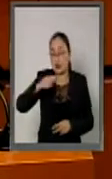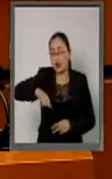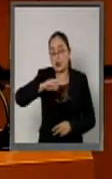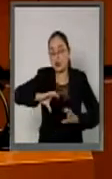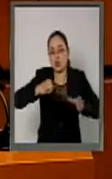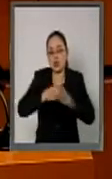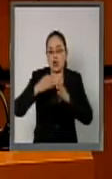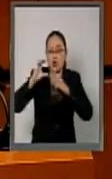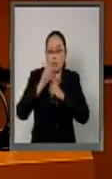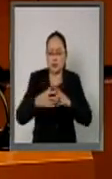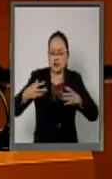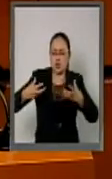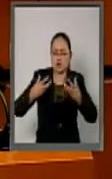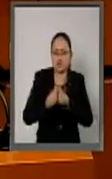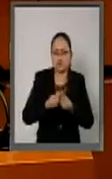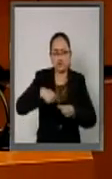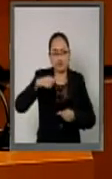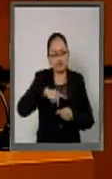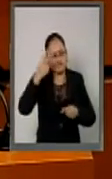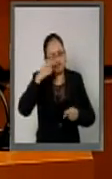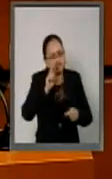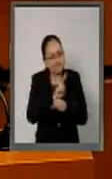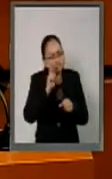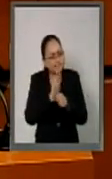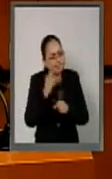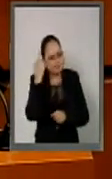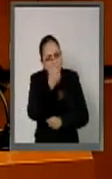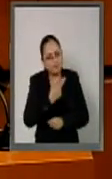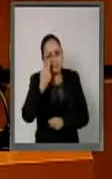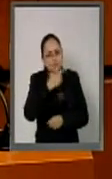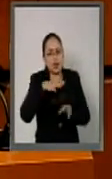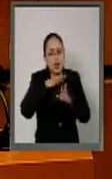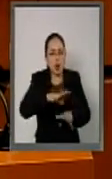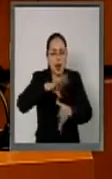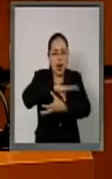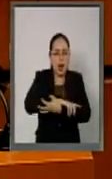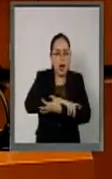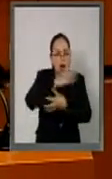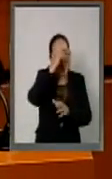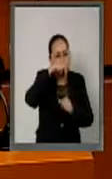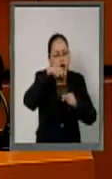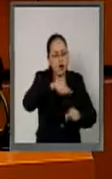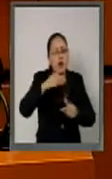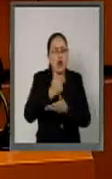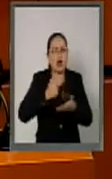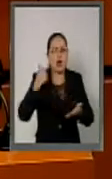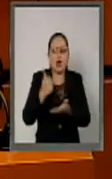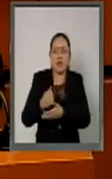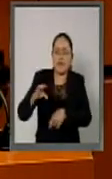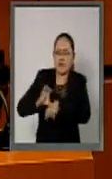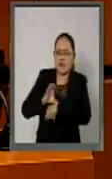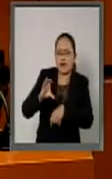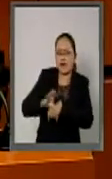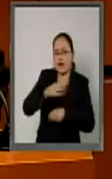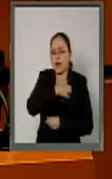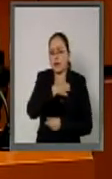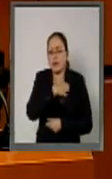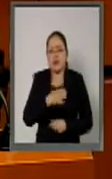interparlamentaria de seguimiento a la alianza en la ciudad de Bogotá, Colombia.